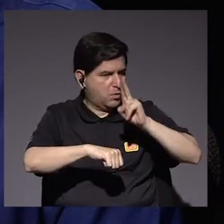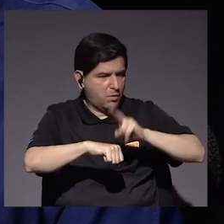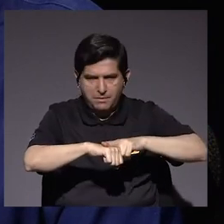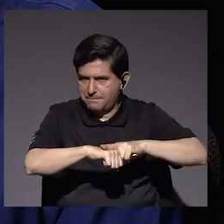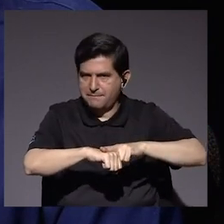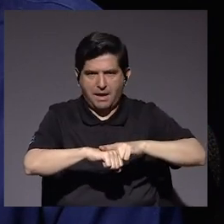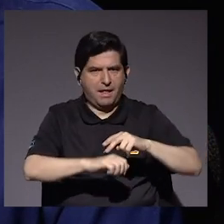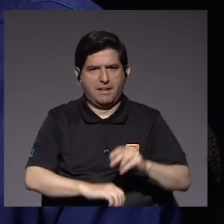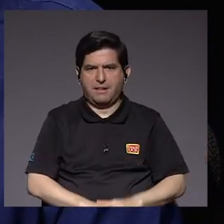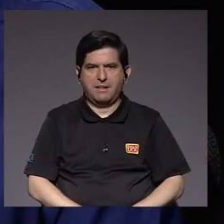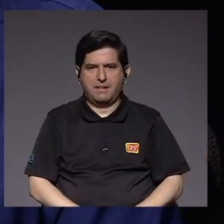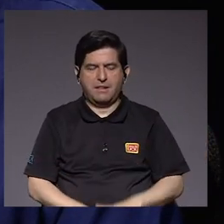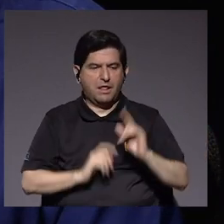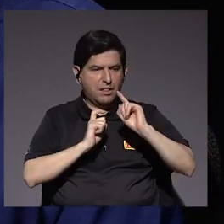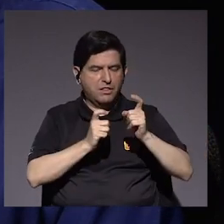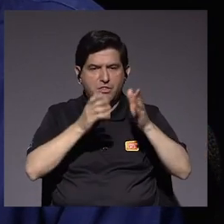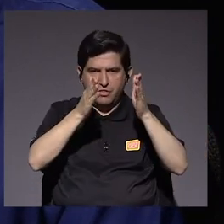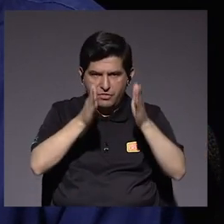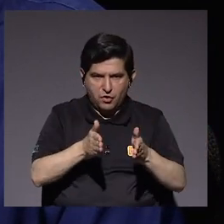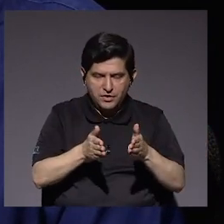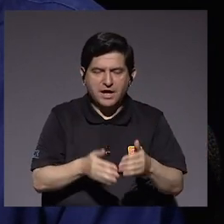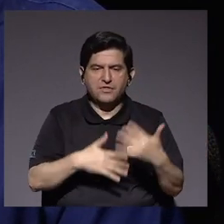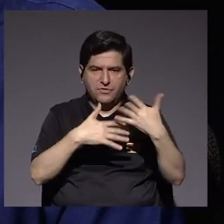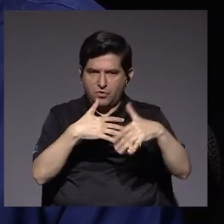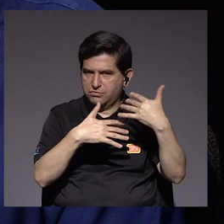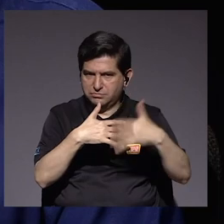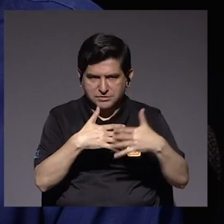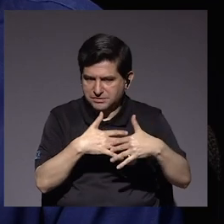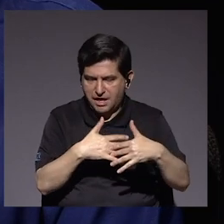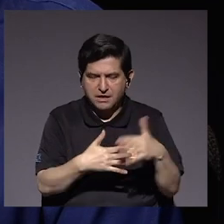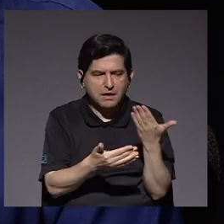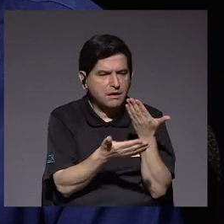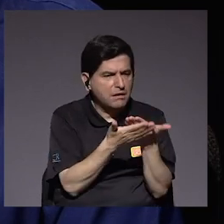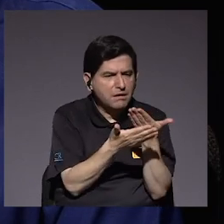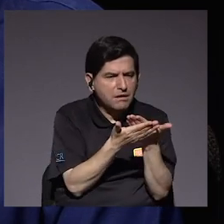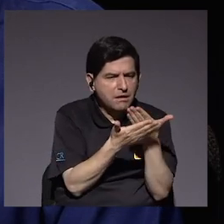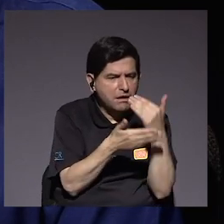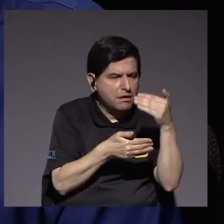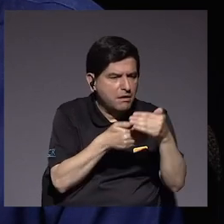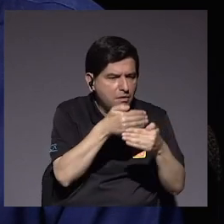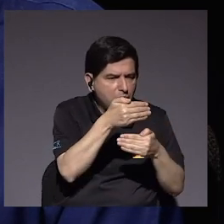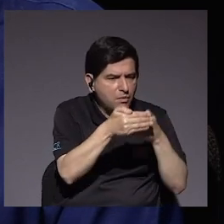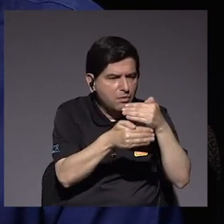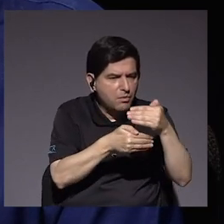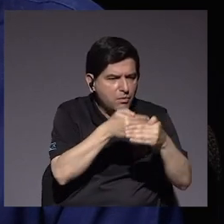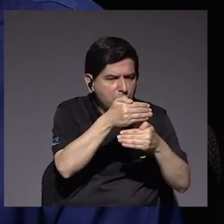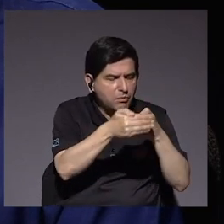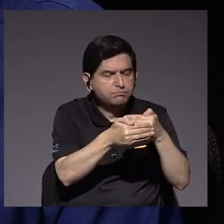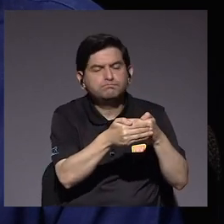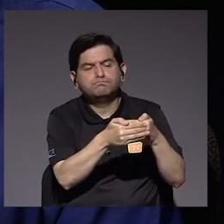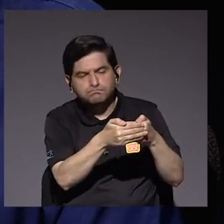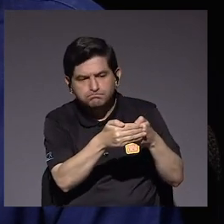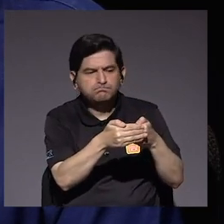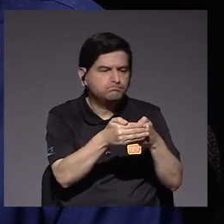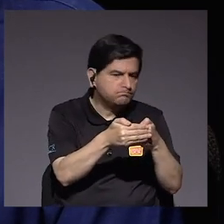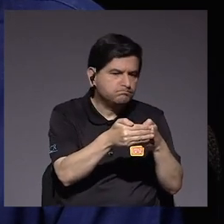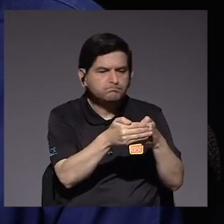o sea, de plasma de donadores de sangre, para verificar el proceso y para